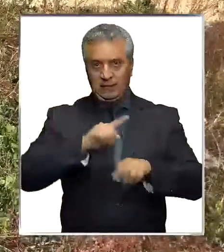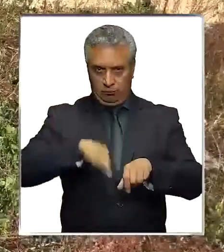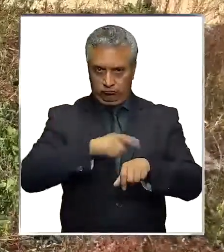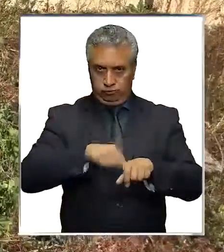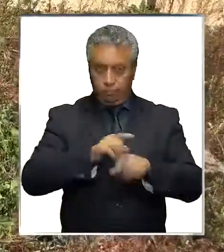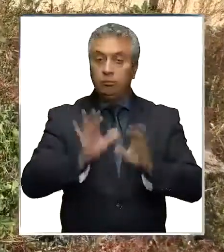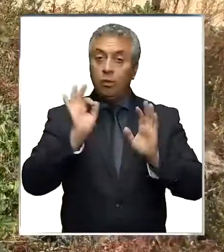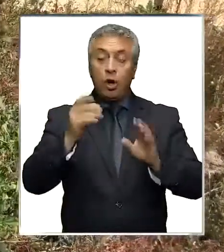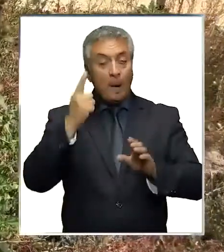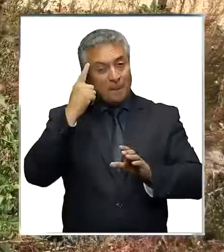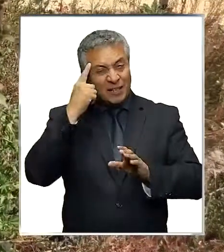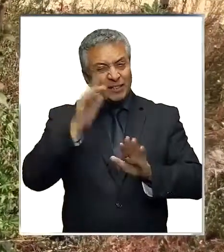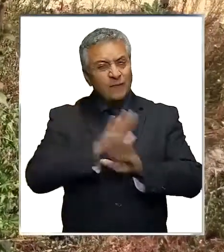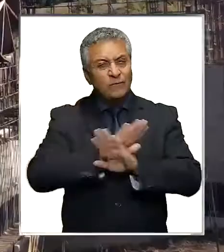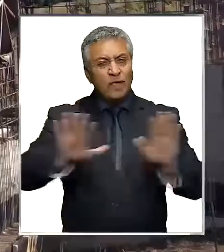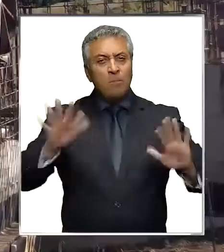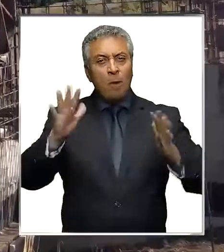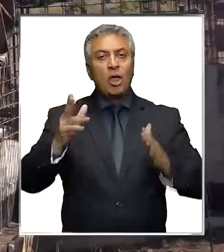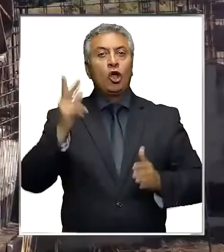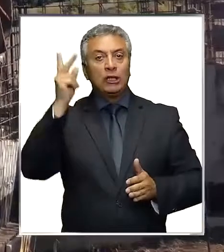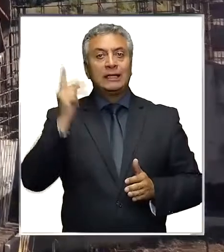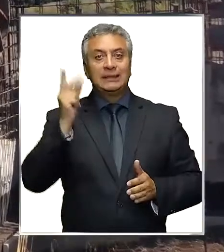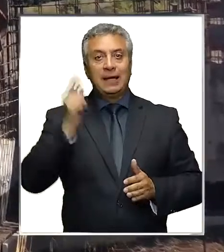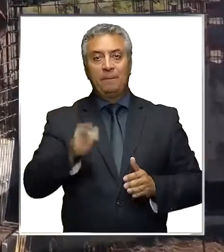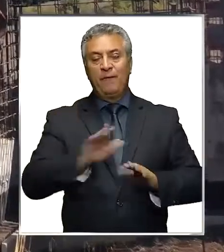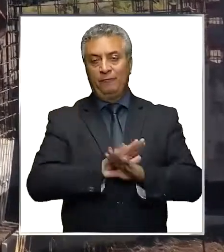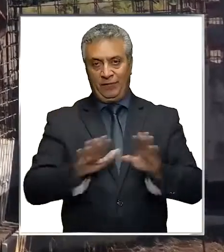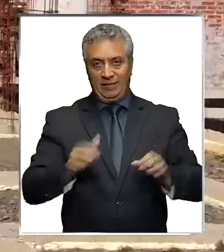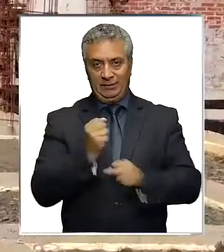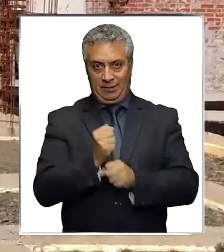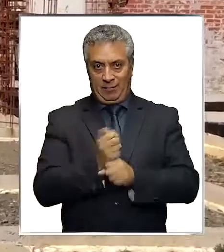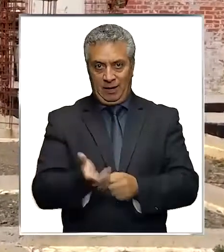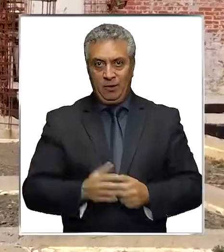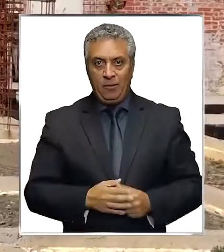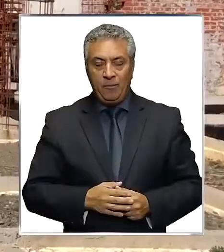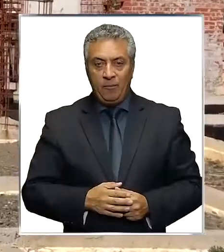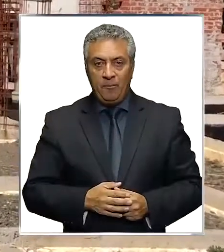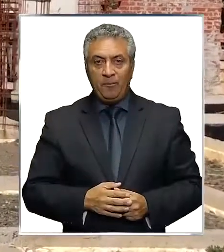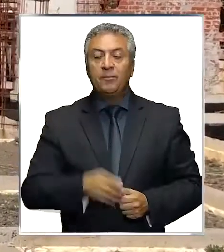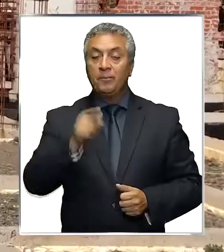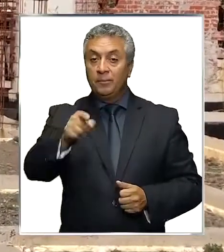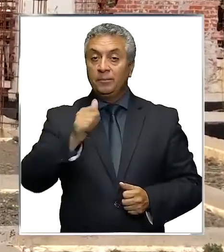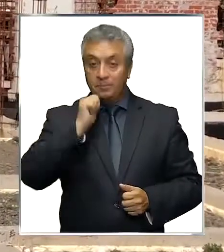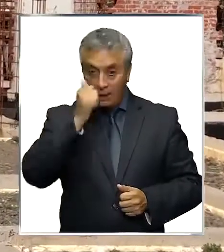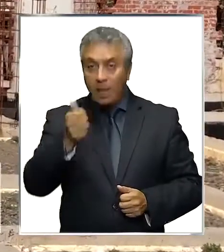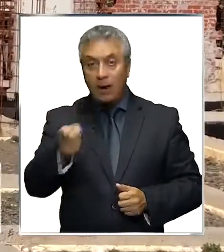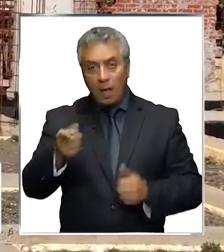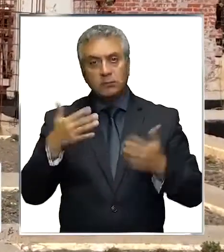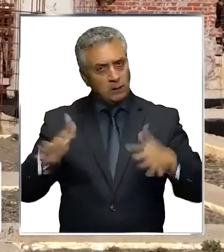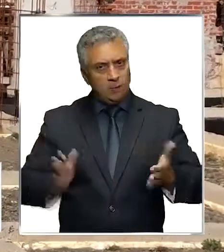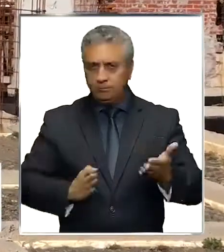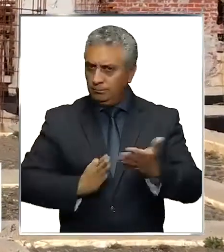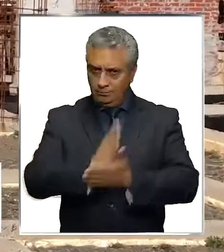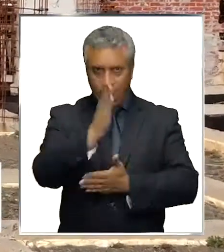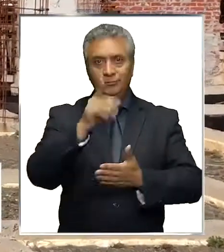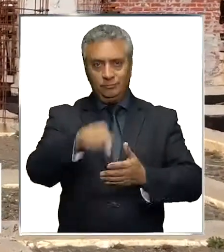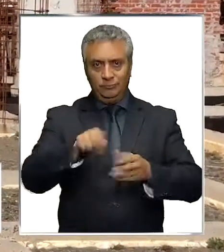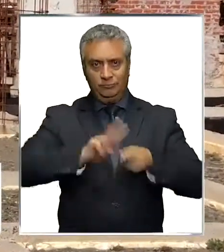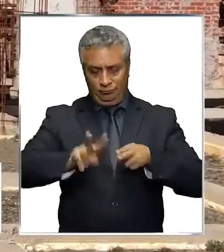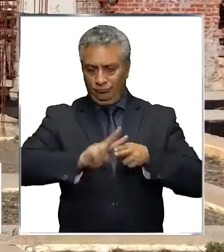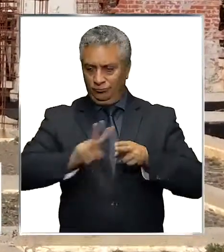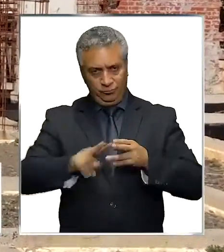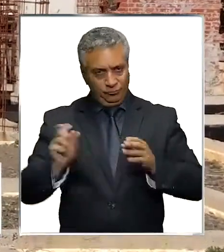Se espera que estén finalizando los trabajos en el mes de diciembre. Realizo la entrega de terreno, desde mañana empezamos ya los trabajos